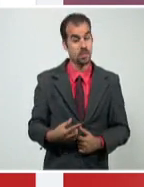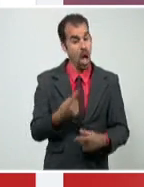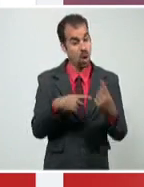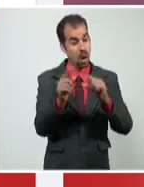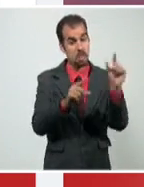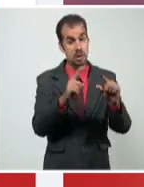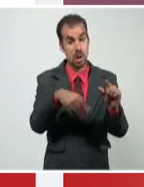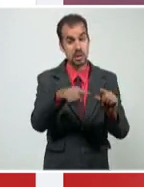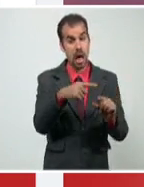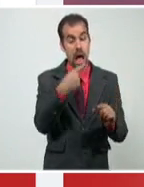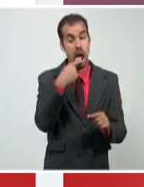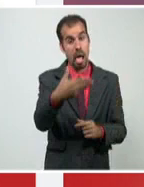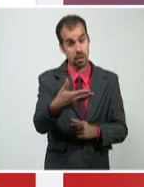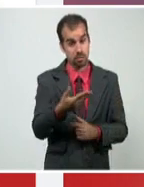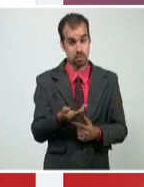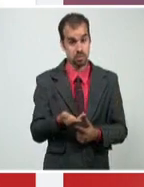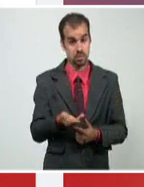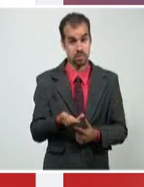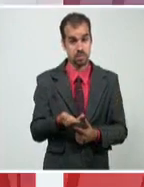dentro de nosotros.